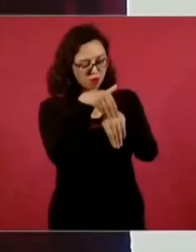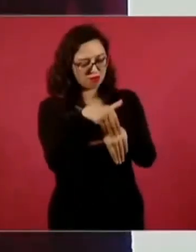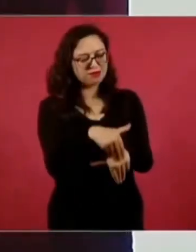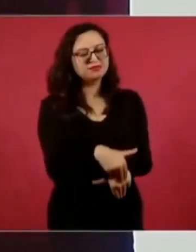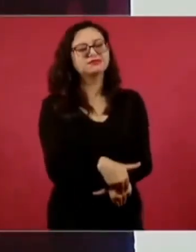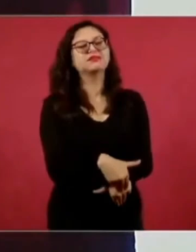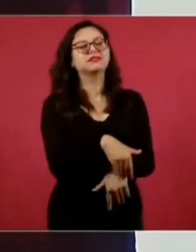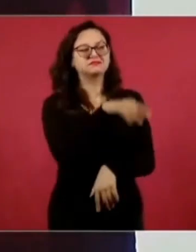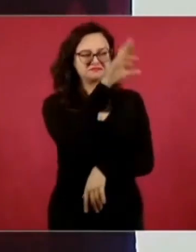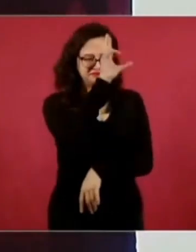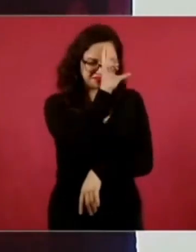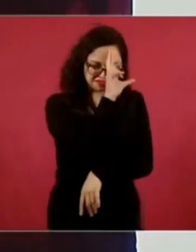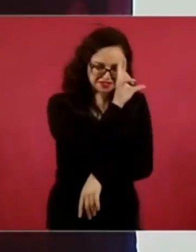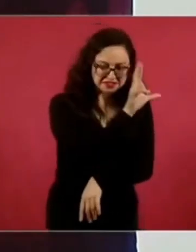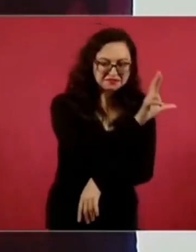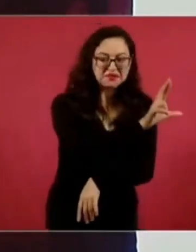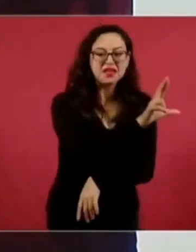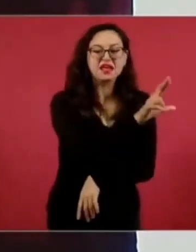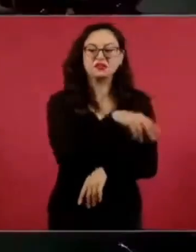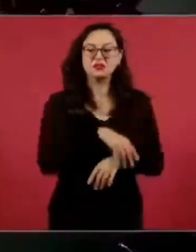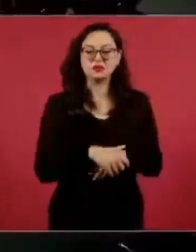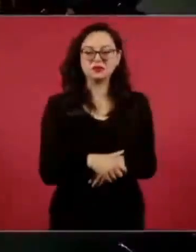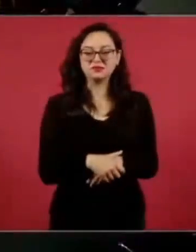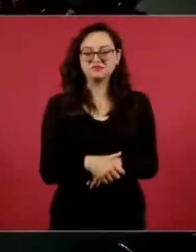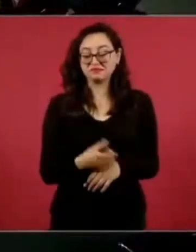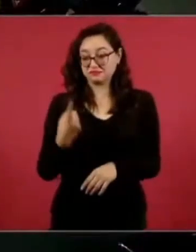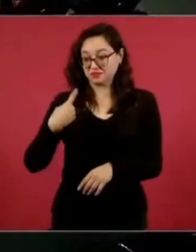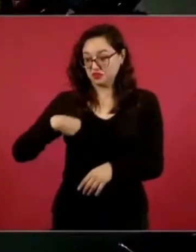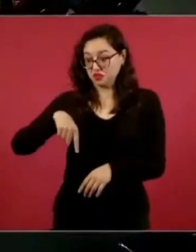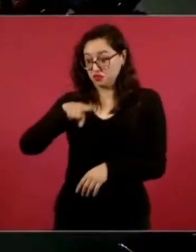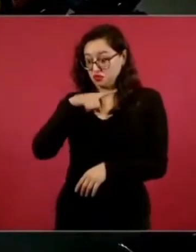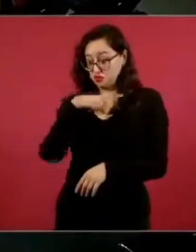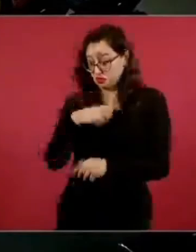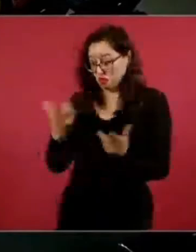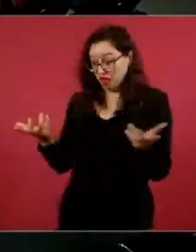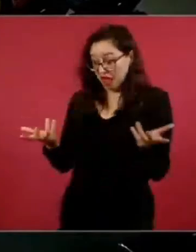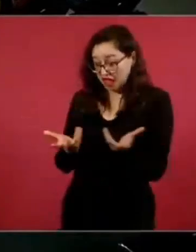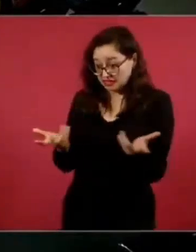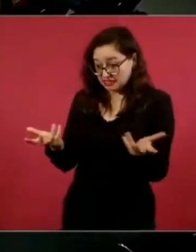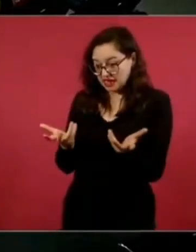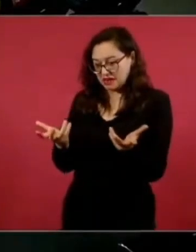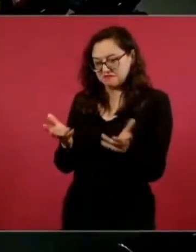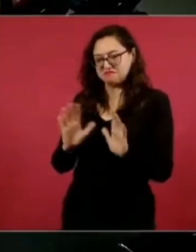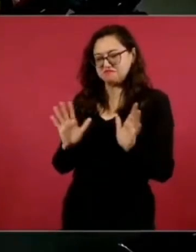que lo que nosotros mismos podríamos haberlo hecho.